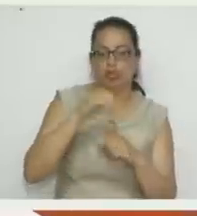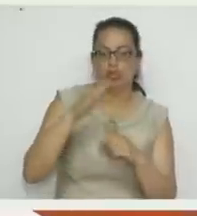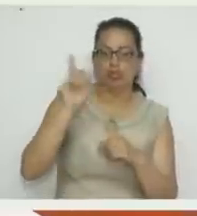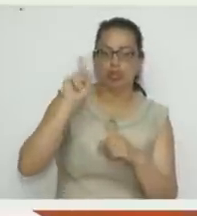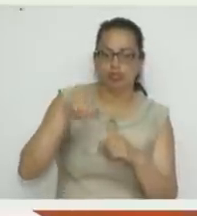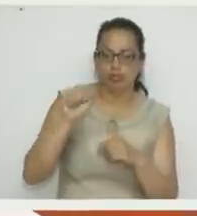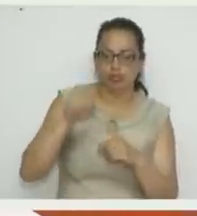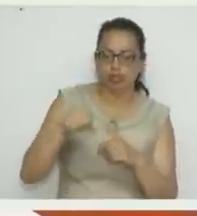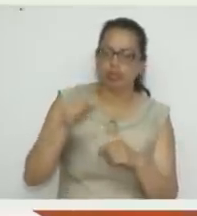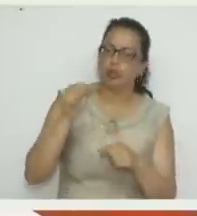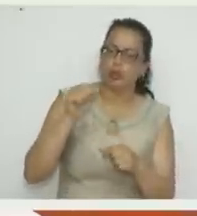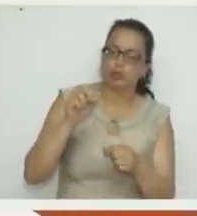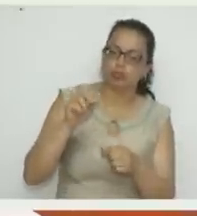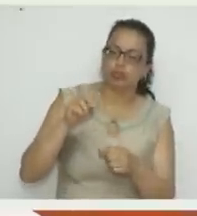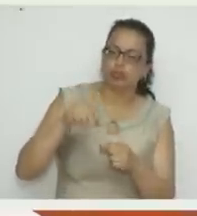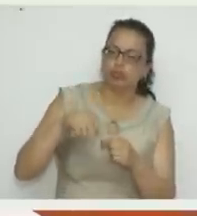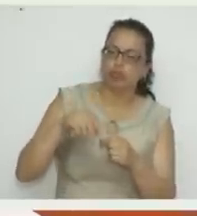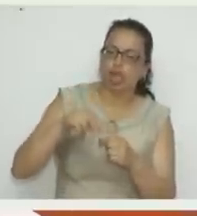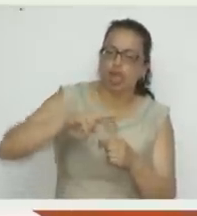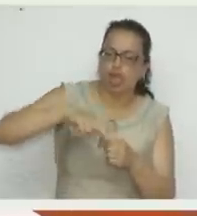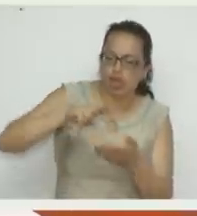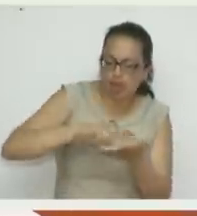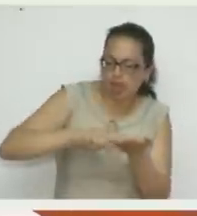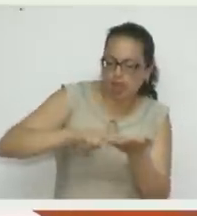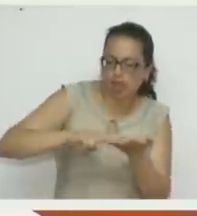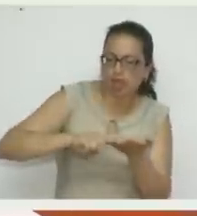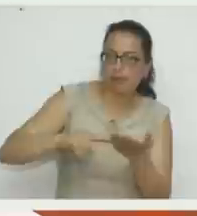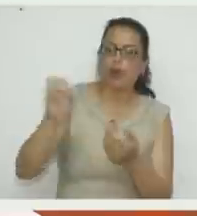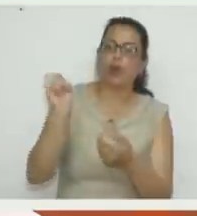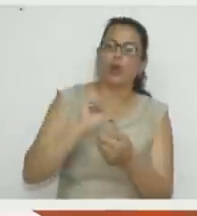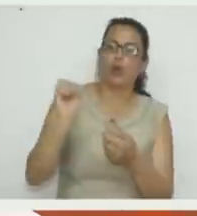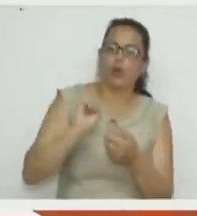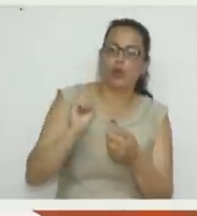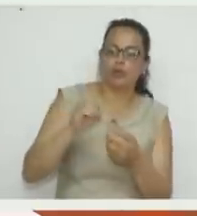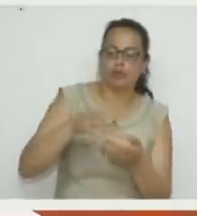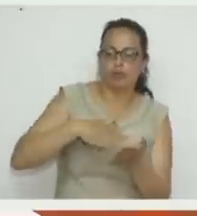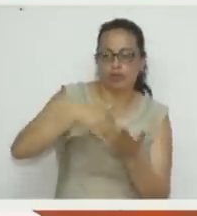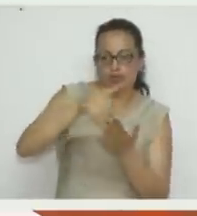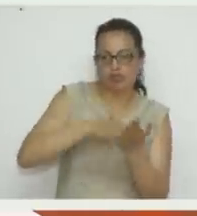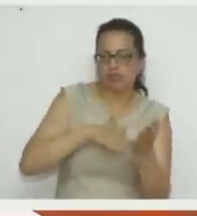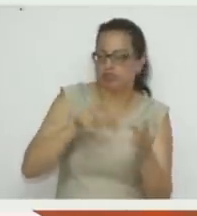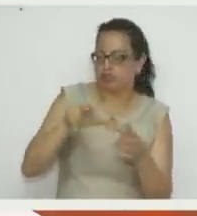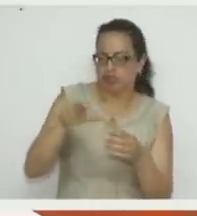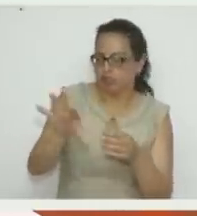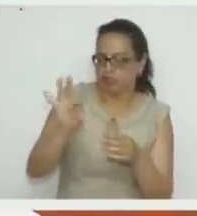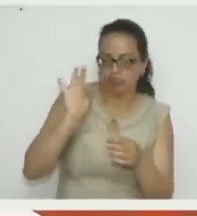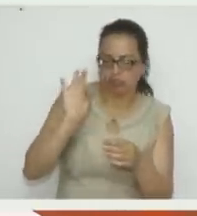trapito o puedes usar el pincel. Como le quede más práctico.